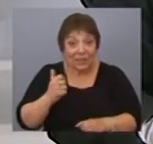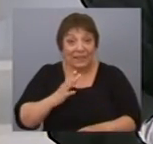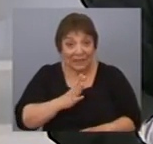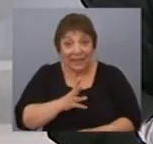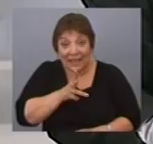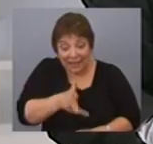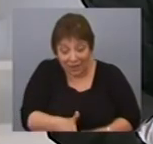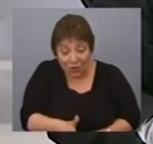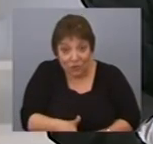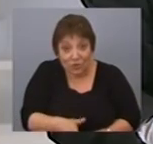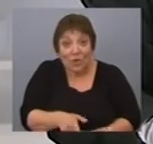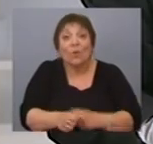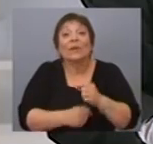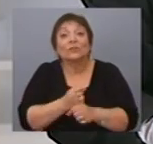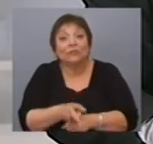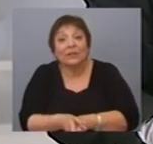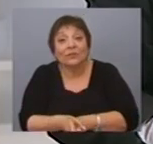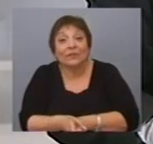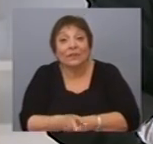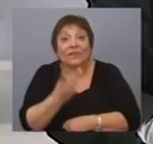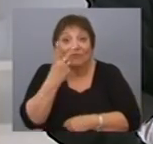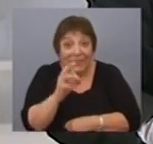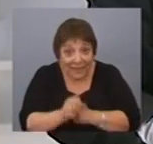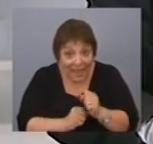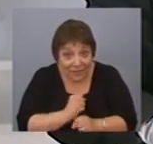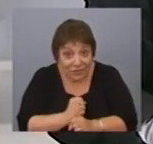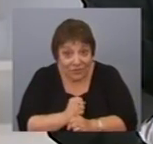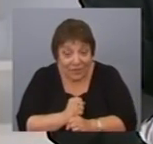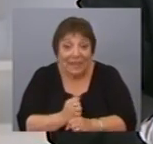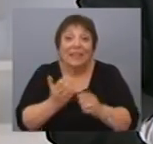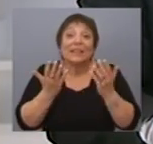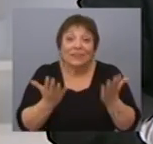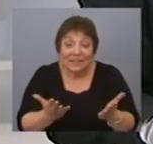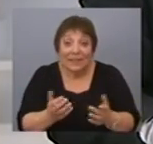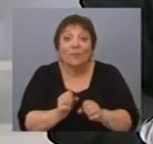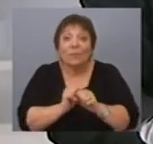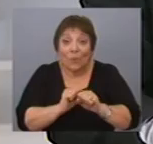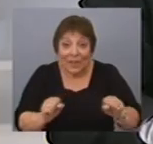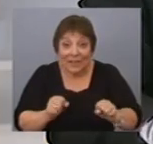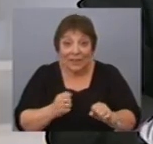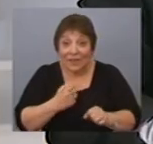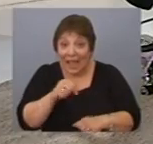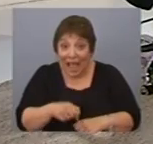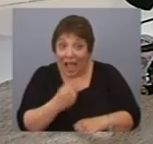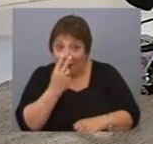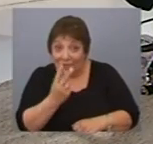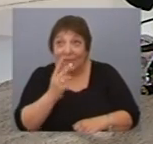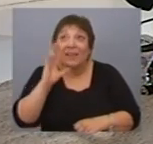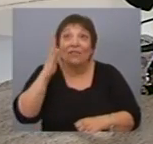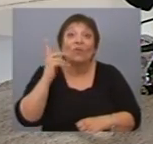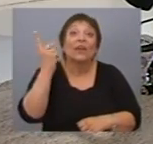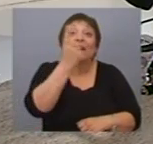hijos, que tienen ¿cuánto? 20 años. Entonces es muy probable que lo que estemos viendo en el interior